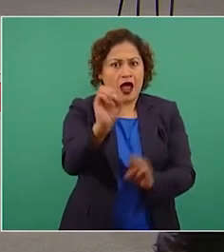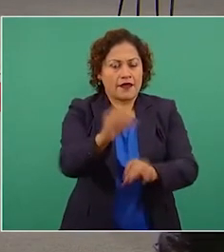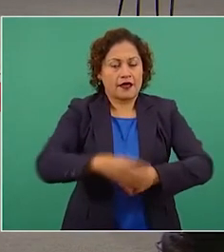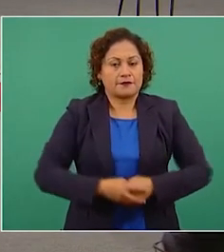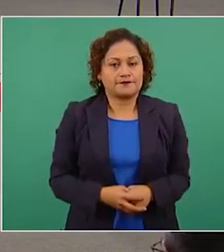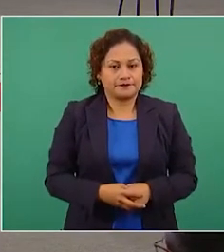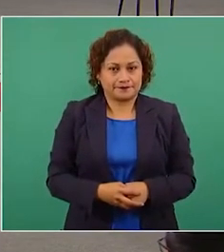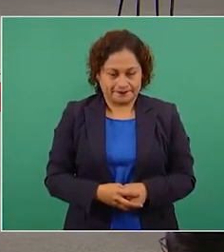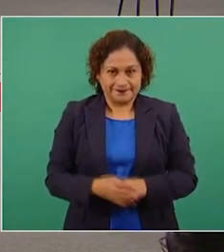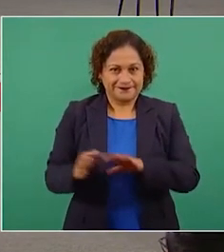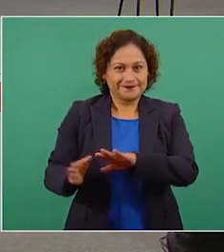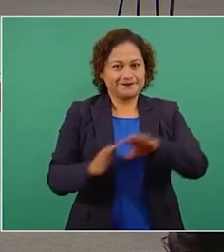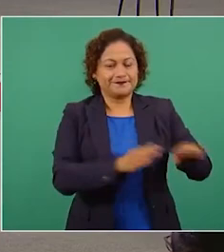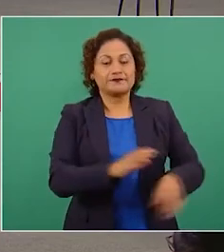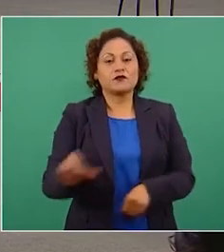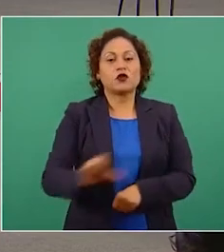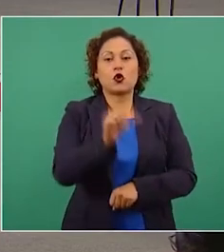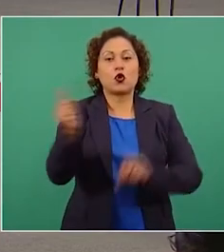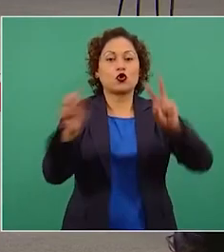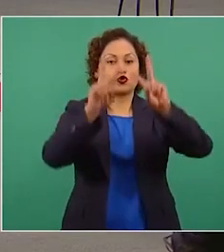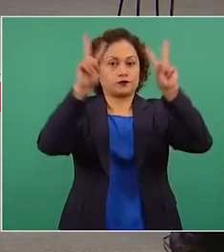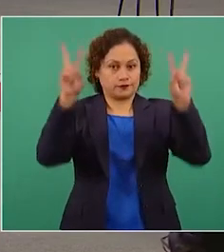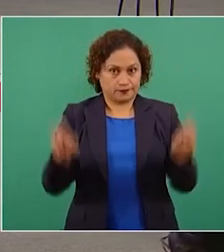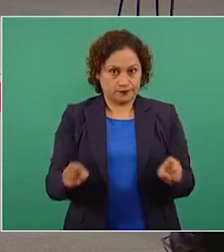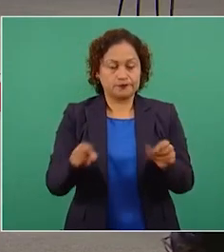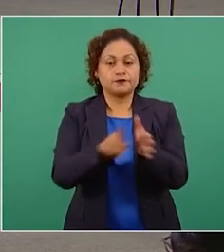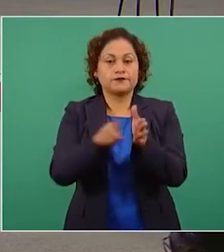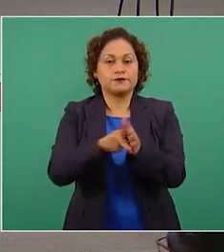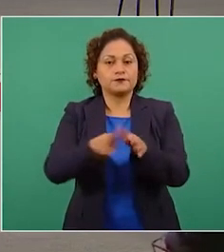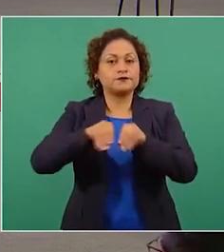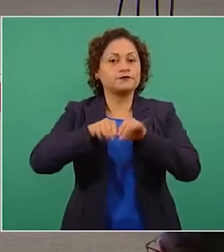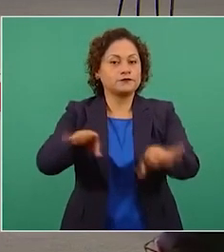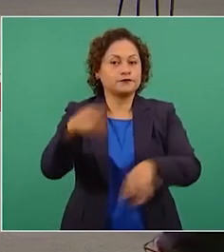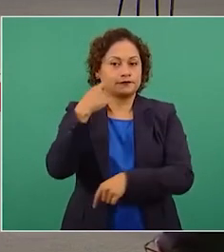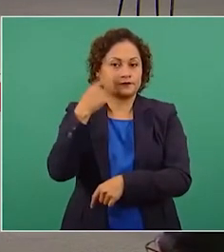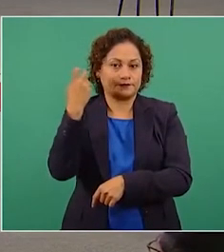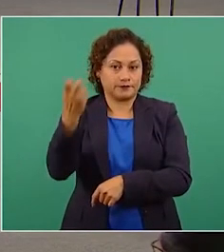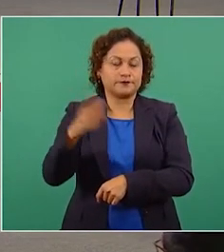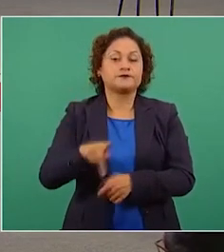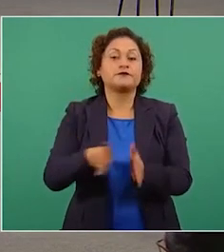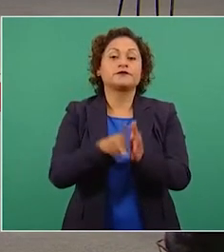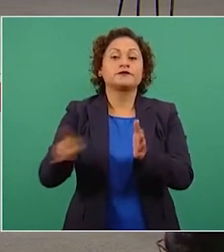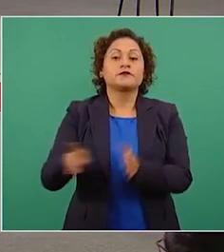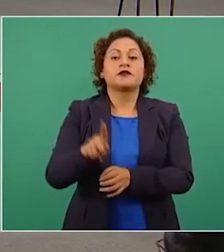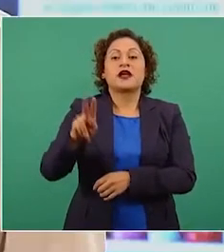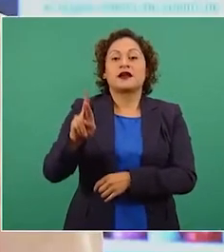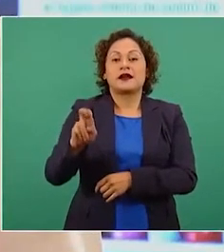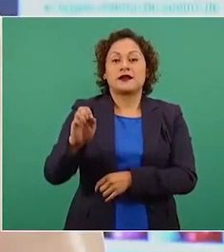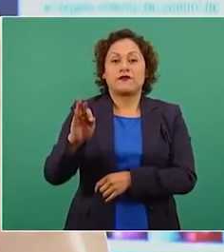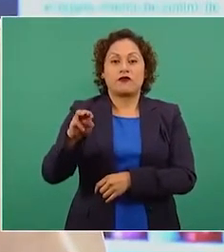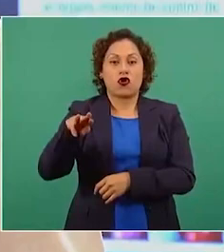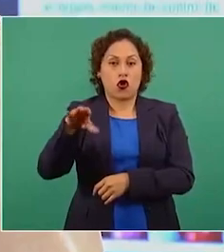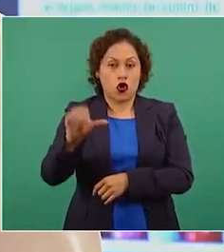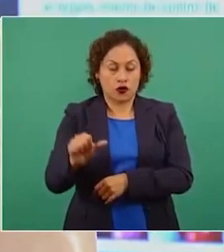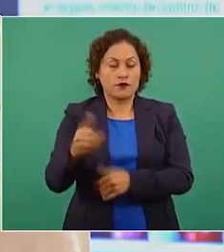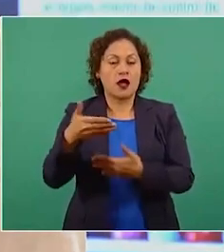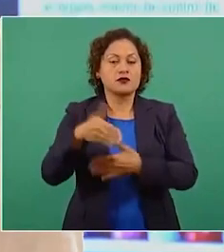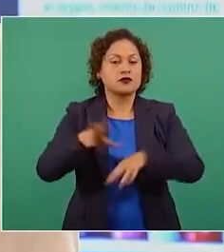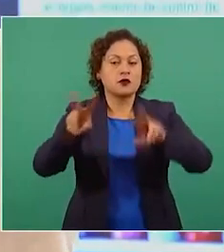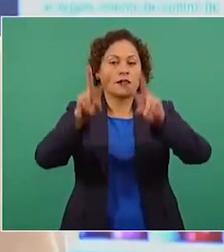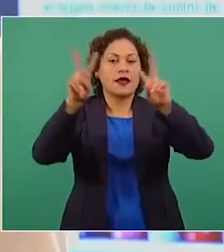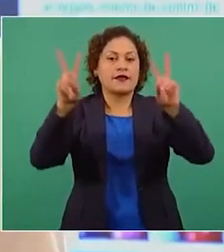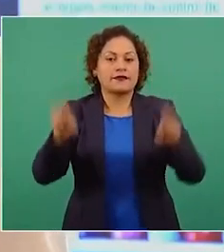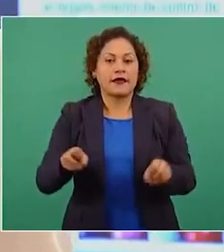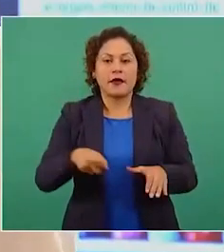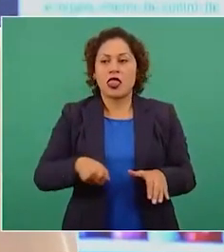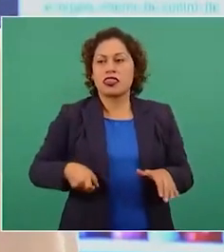presentar otra nota. Ahora presentamos una nota del diario Reforma sobre supuestos moches